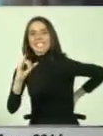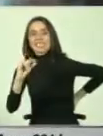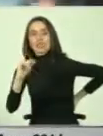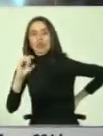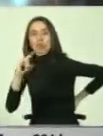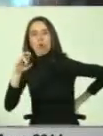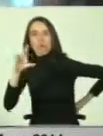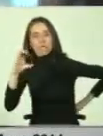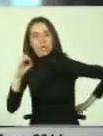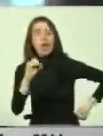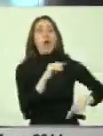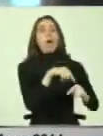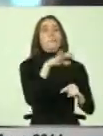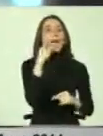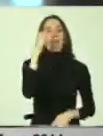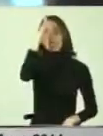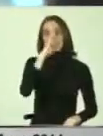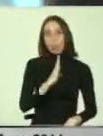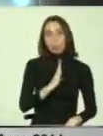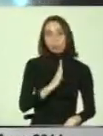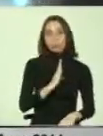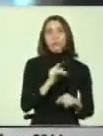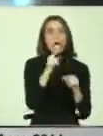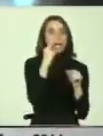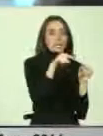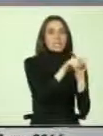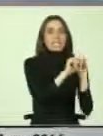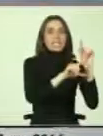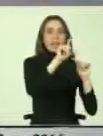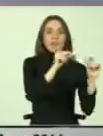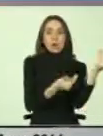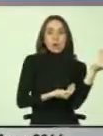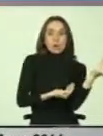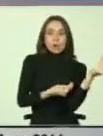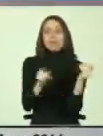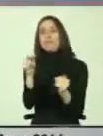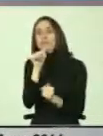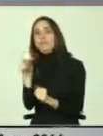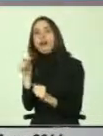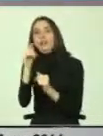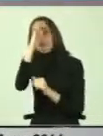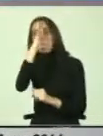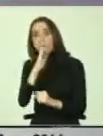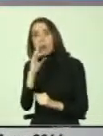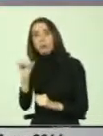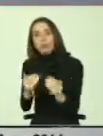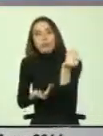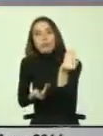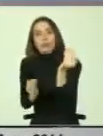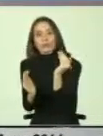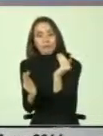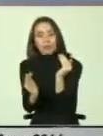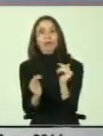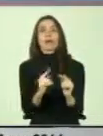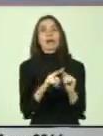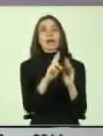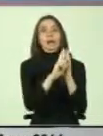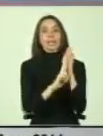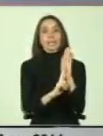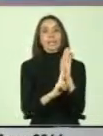neonatal y puede ser intervenida. Se está trabajando en eso. Y por último, la incorporación de esta regulación de las